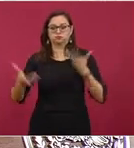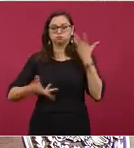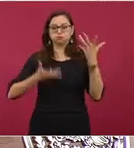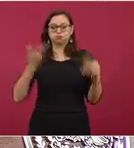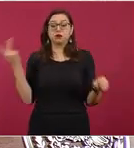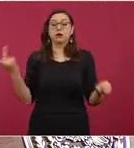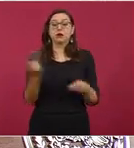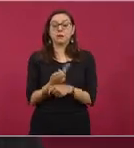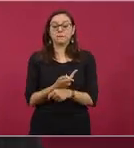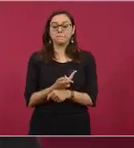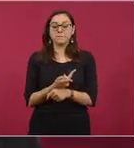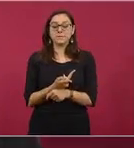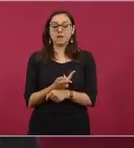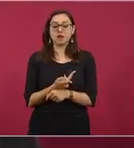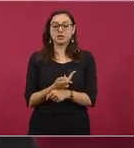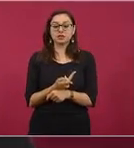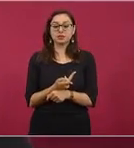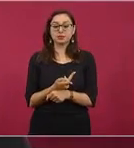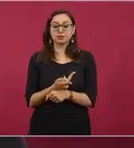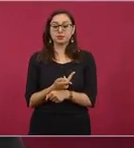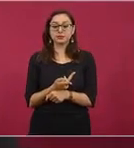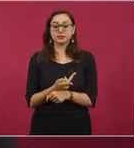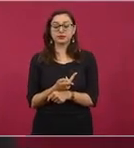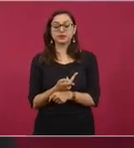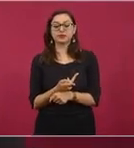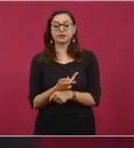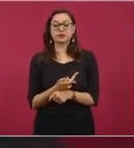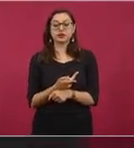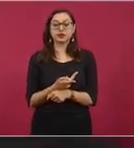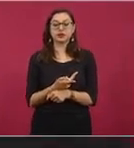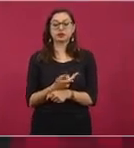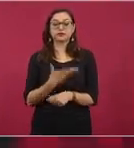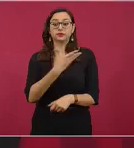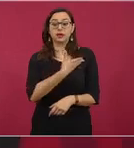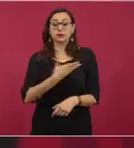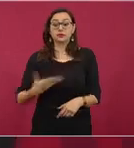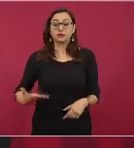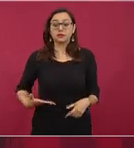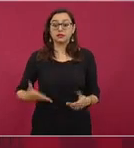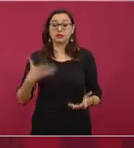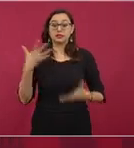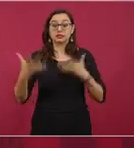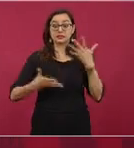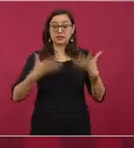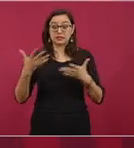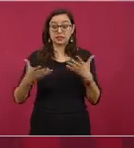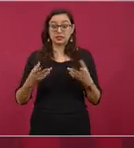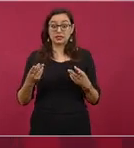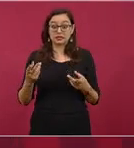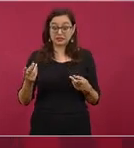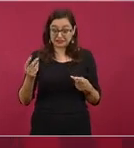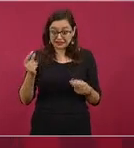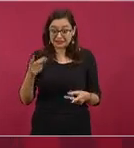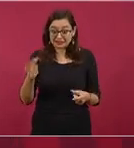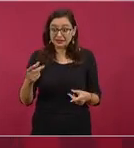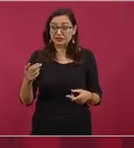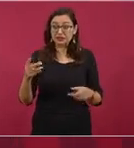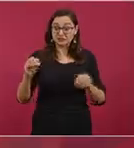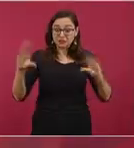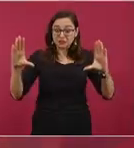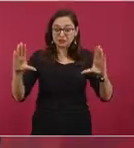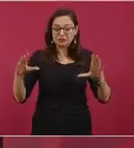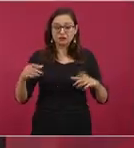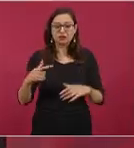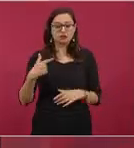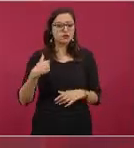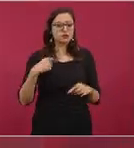Entonces, en la desesperación dice el presidente, pásale, pásale, pásale, pásale, pásale. Entonces,